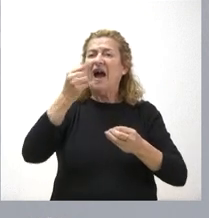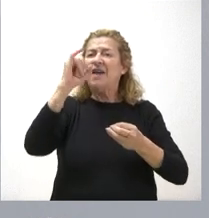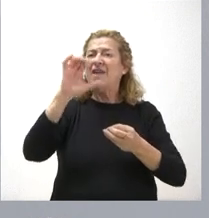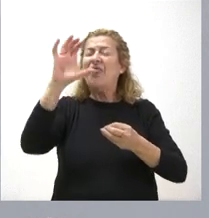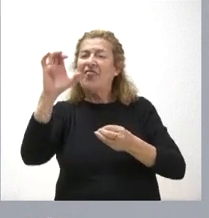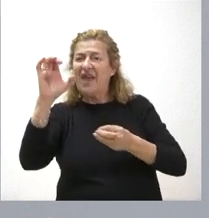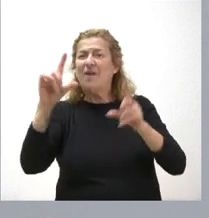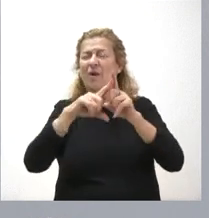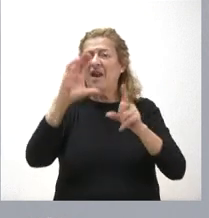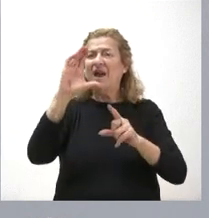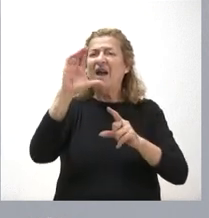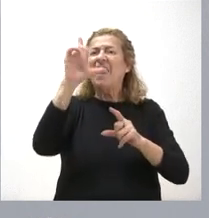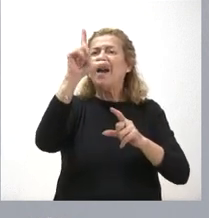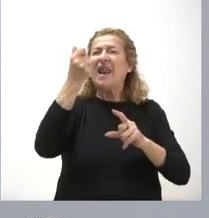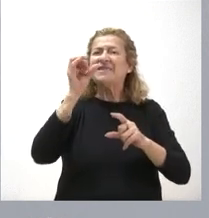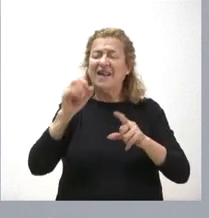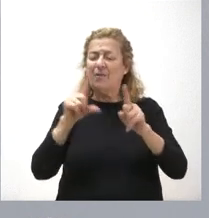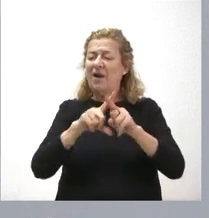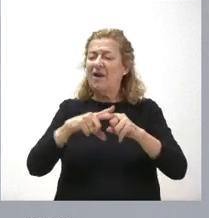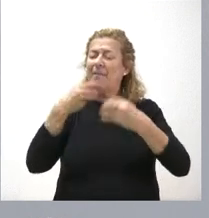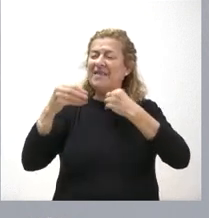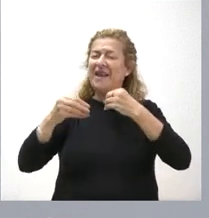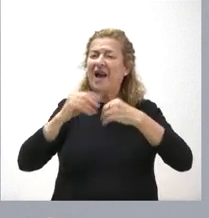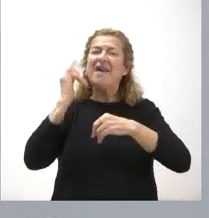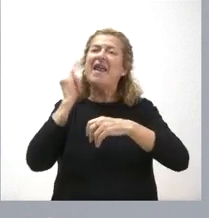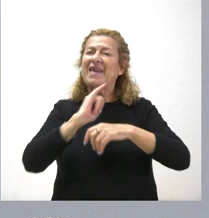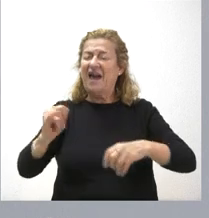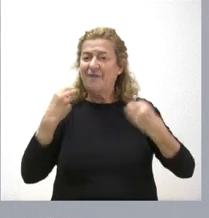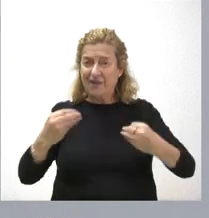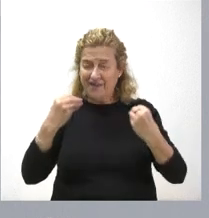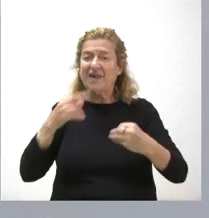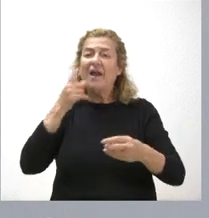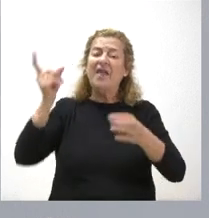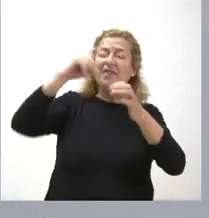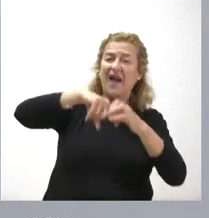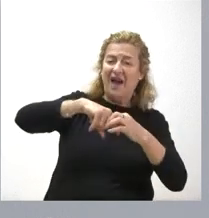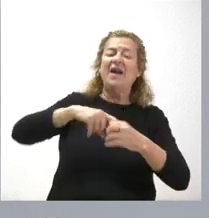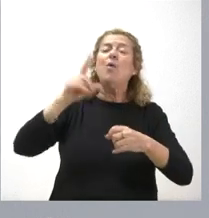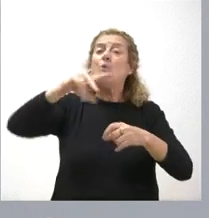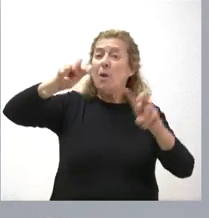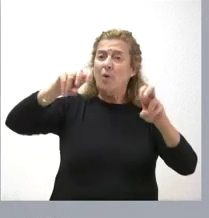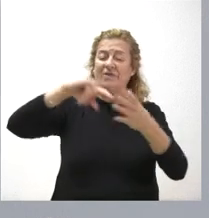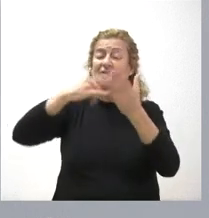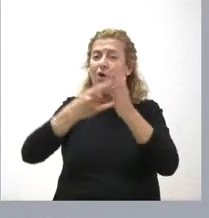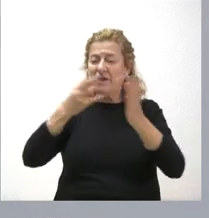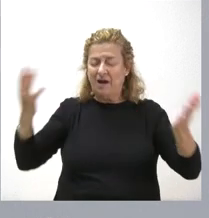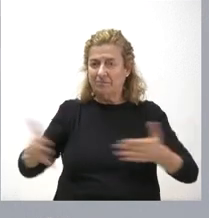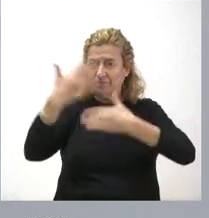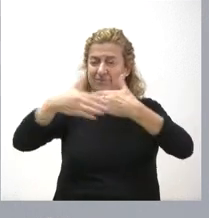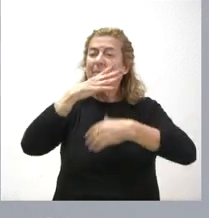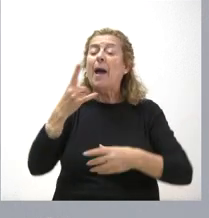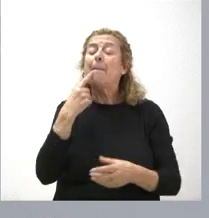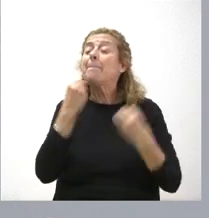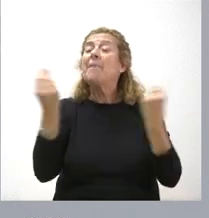en materia de hábitat eficiente. Va a permitir incorporar tecnologías innovadoras en las carreteras de Castilla y León orientadas a la mejora de la seguridad vial